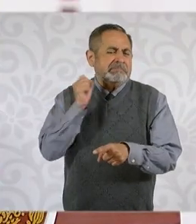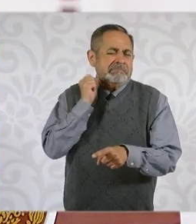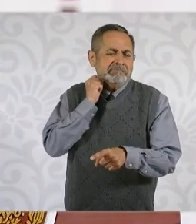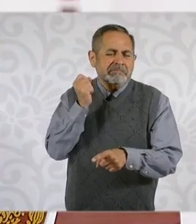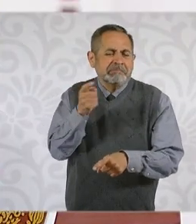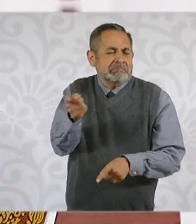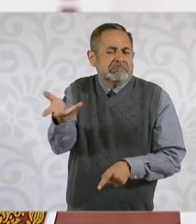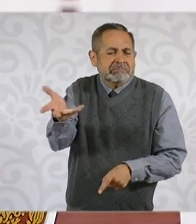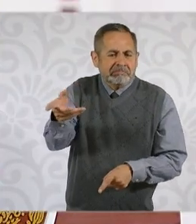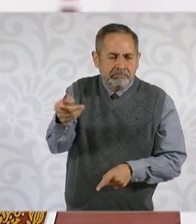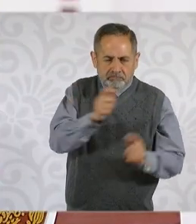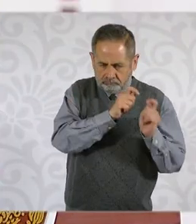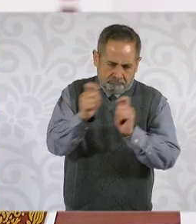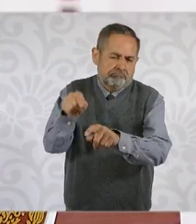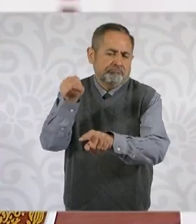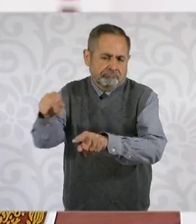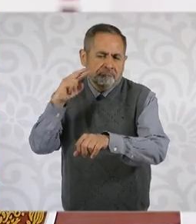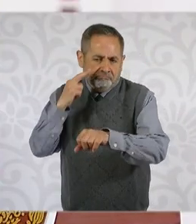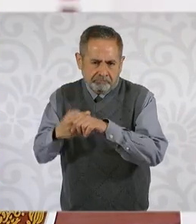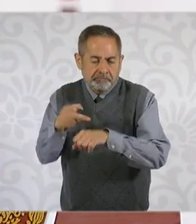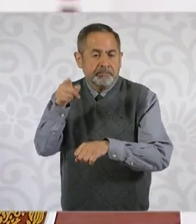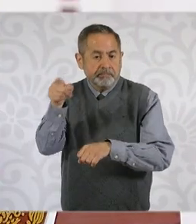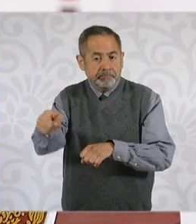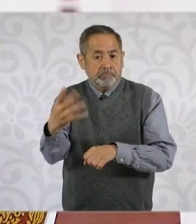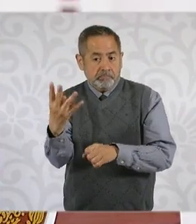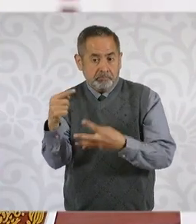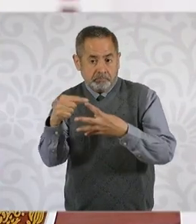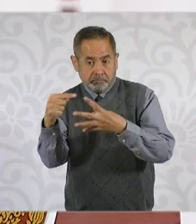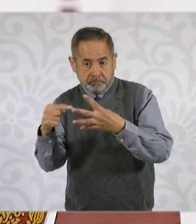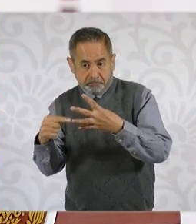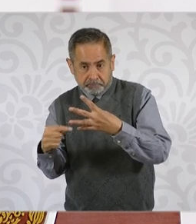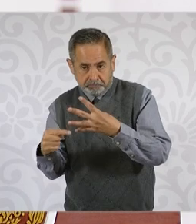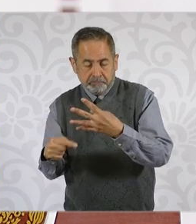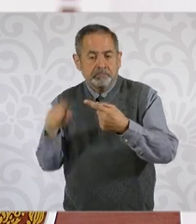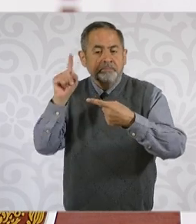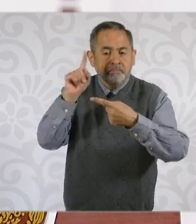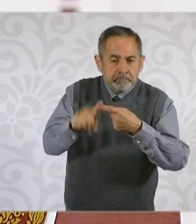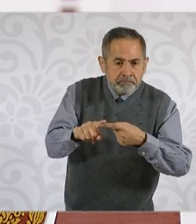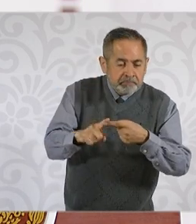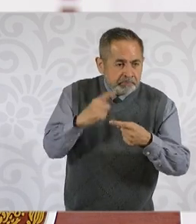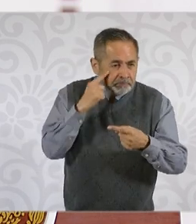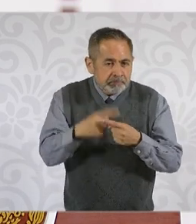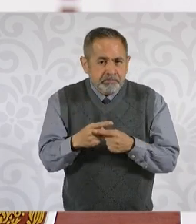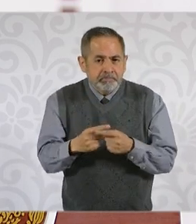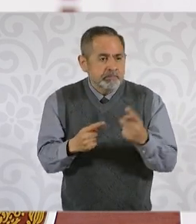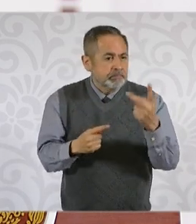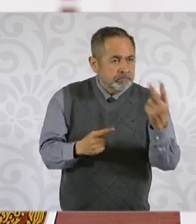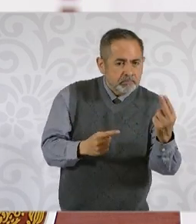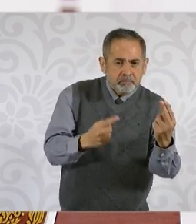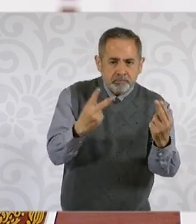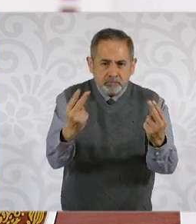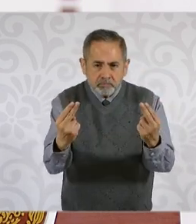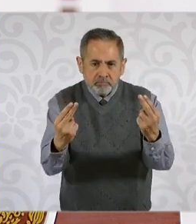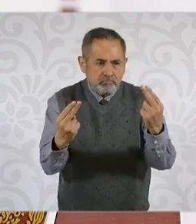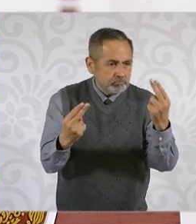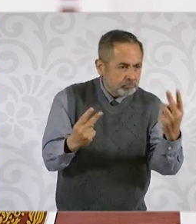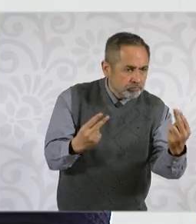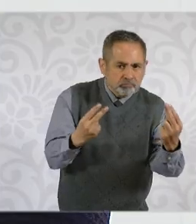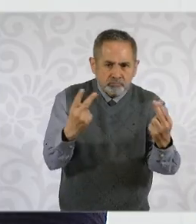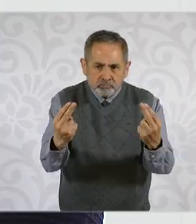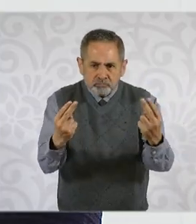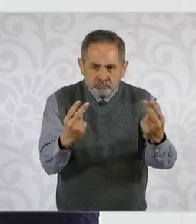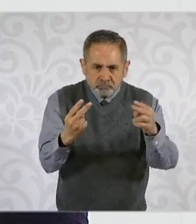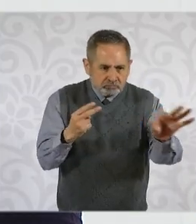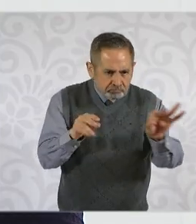cuatro pasos. Uno, dividió en números pares e impares las listas de cargos